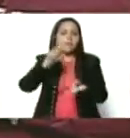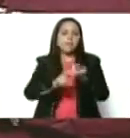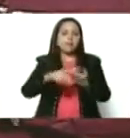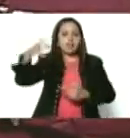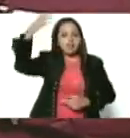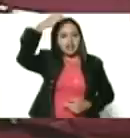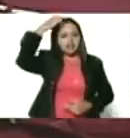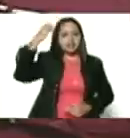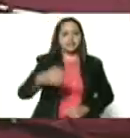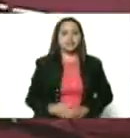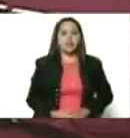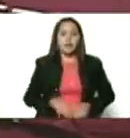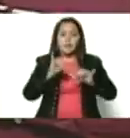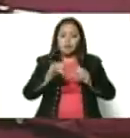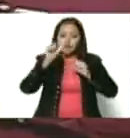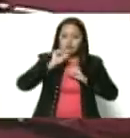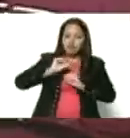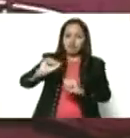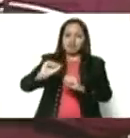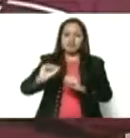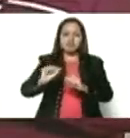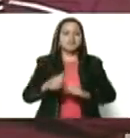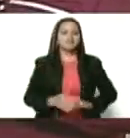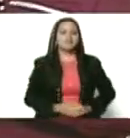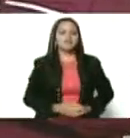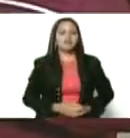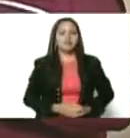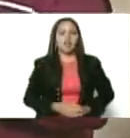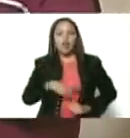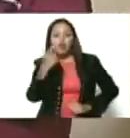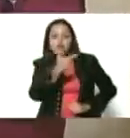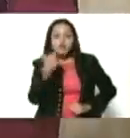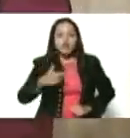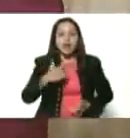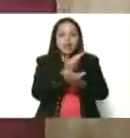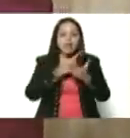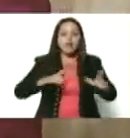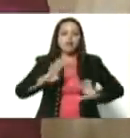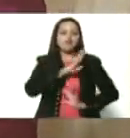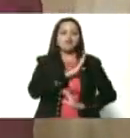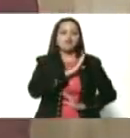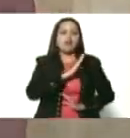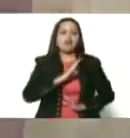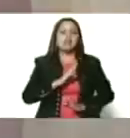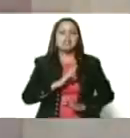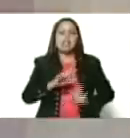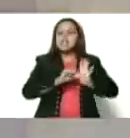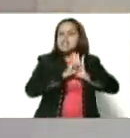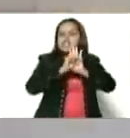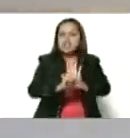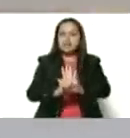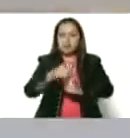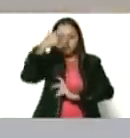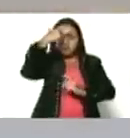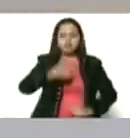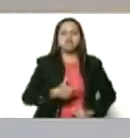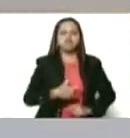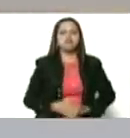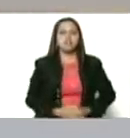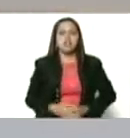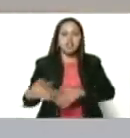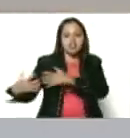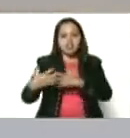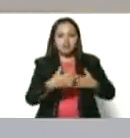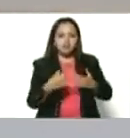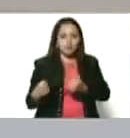Por ello la resistencia heroica y su gesto de autoliberación representa el símbolo de la dignidad, de la lucha